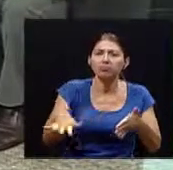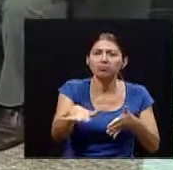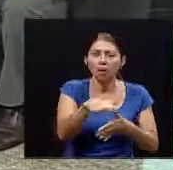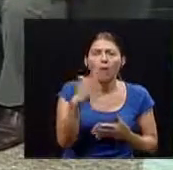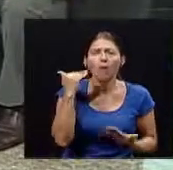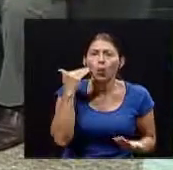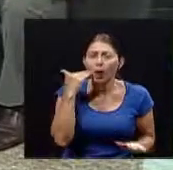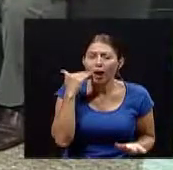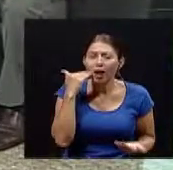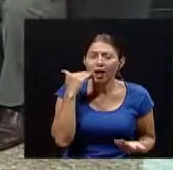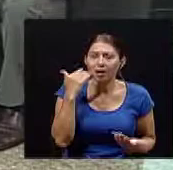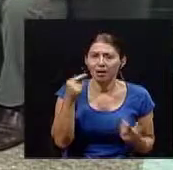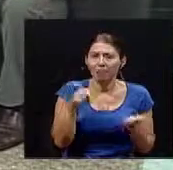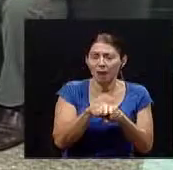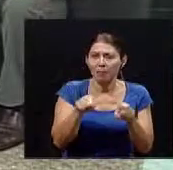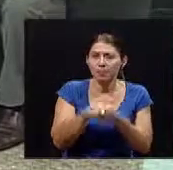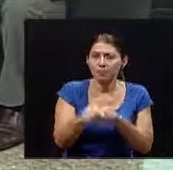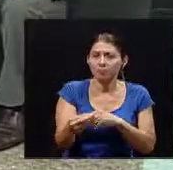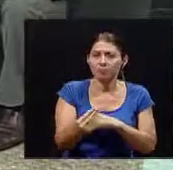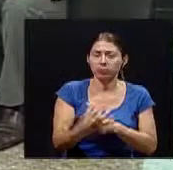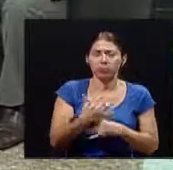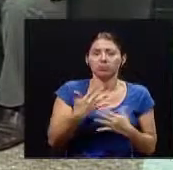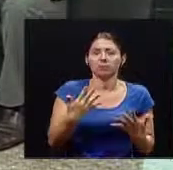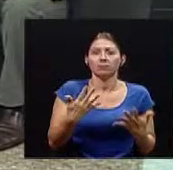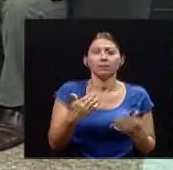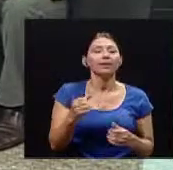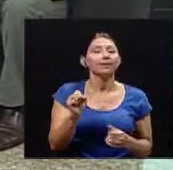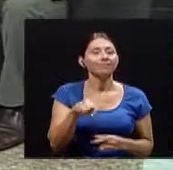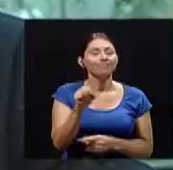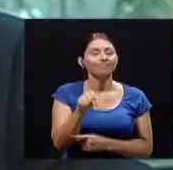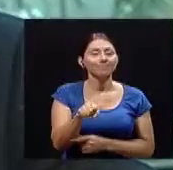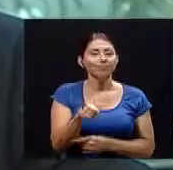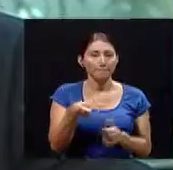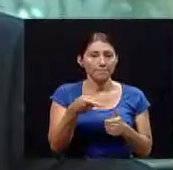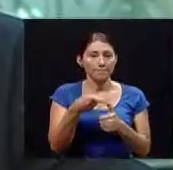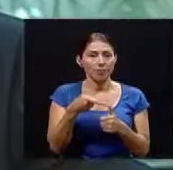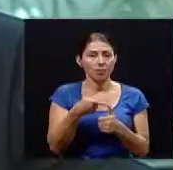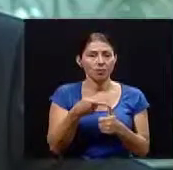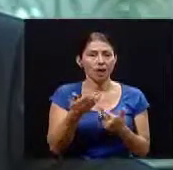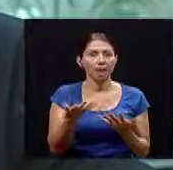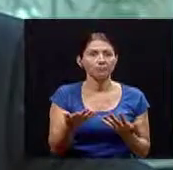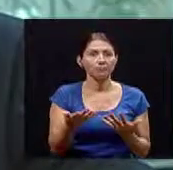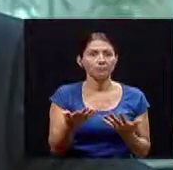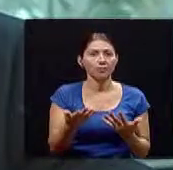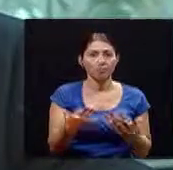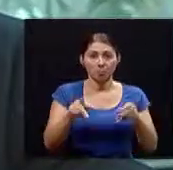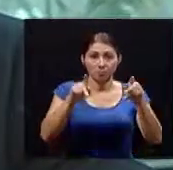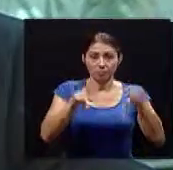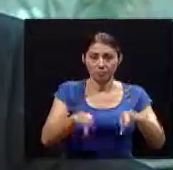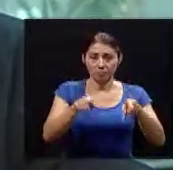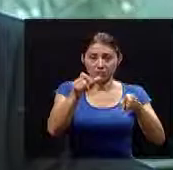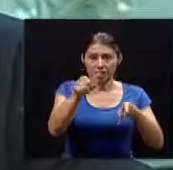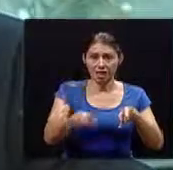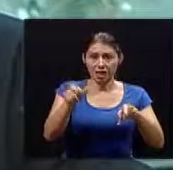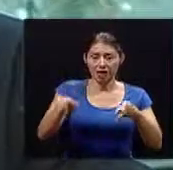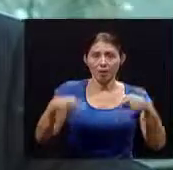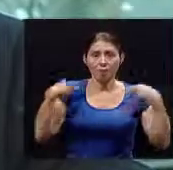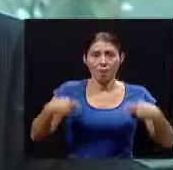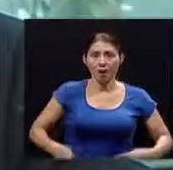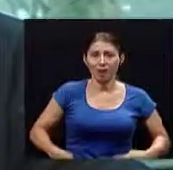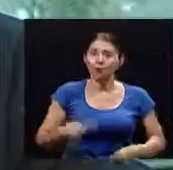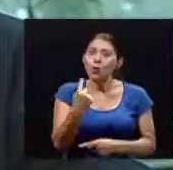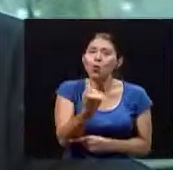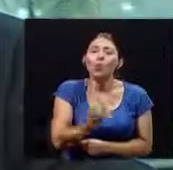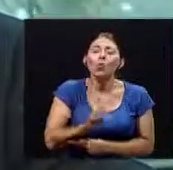por qué es que él incide tanto también en nosotros? Bueno, en primer lugar, la especie humana es la única especie que